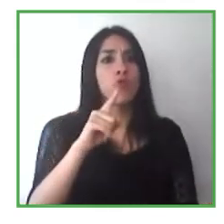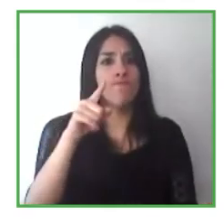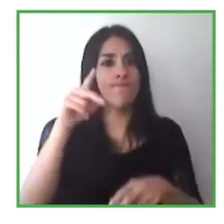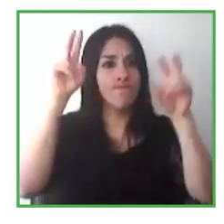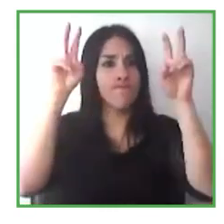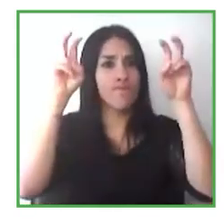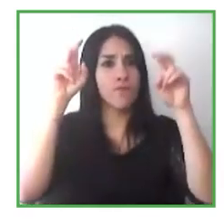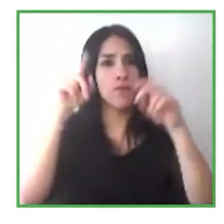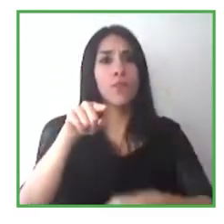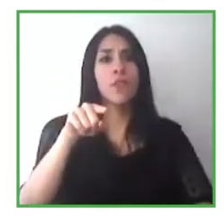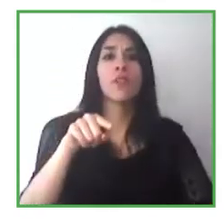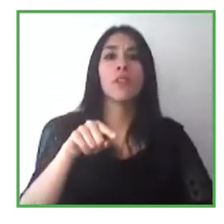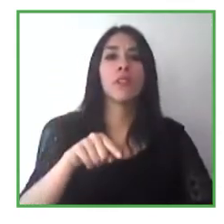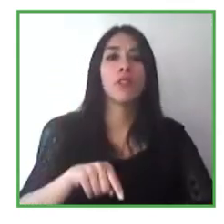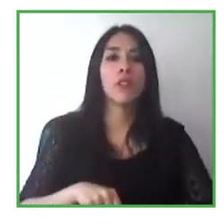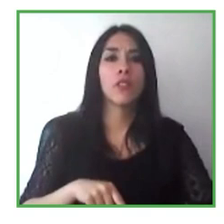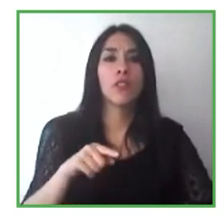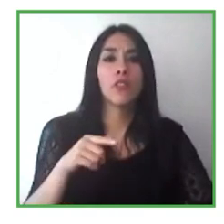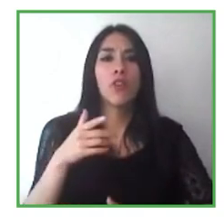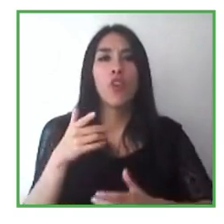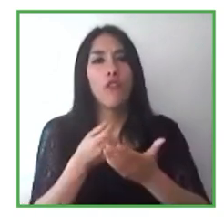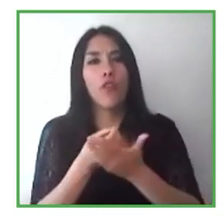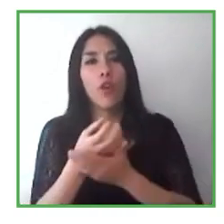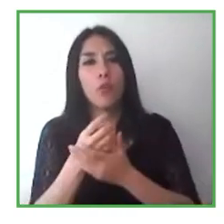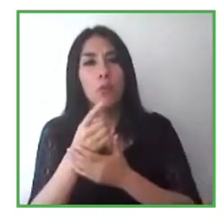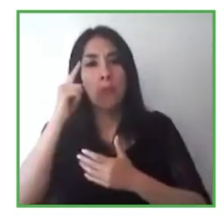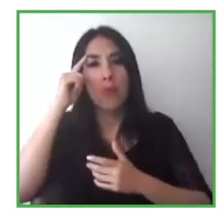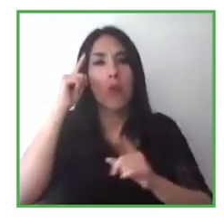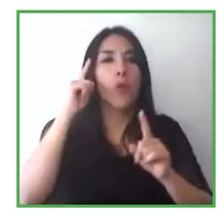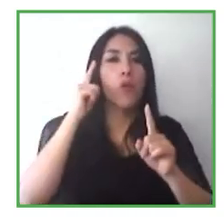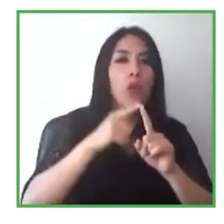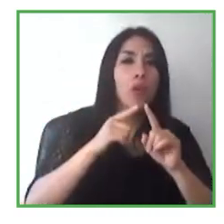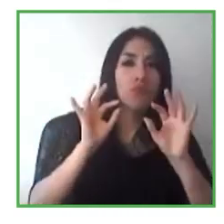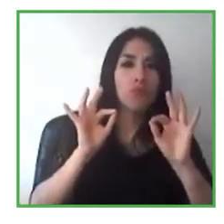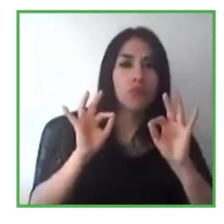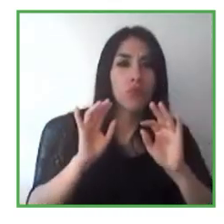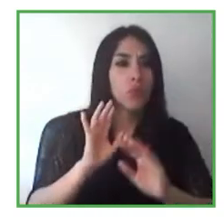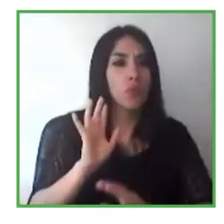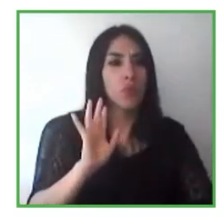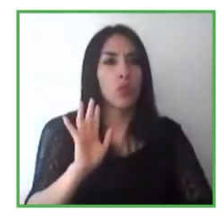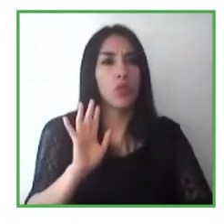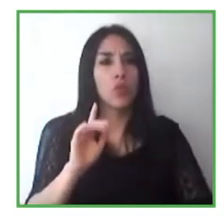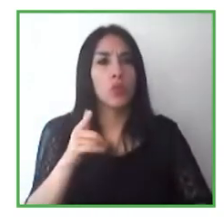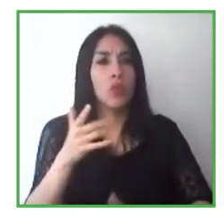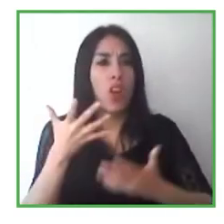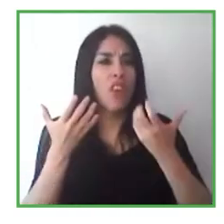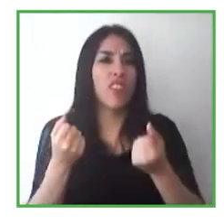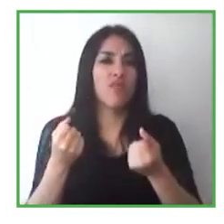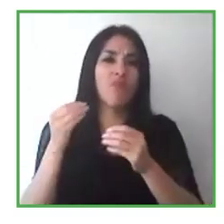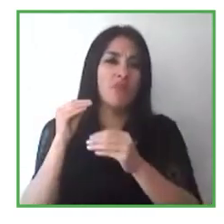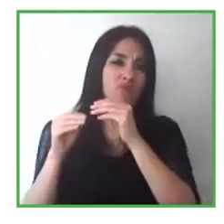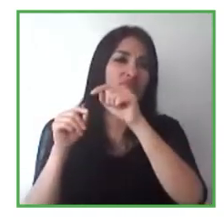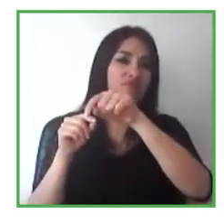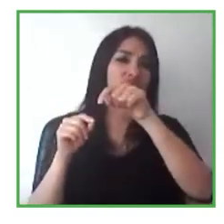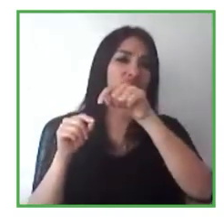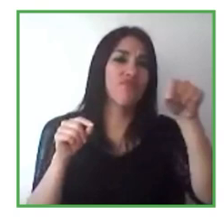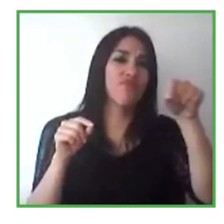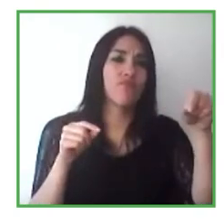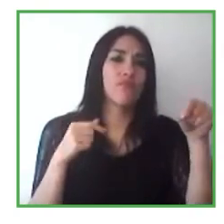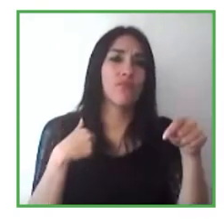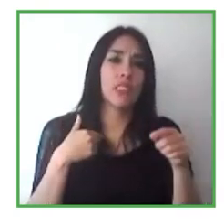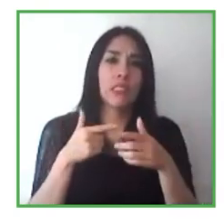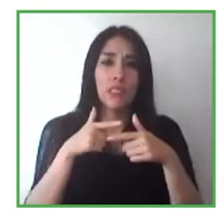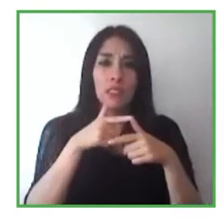un único tamaño y que se ajuste a todos. Quiero dar las gracias a todos los panelistas por sus grandes contribuciones, no solamente al mundo de la inclusión y de las